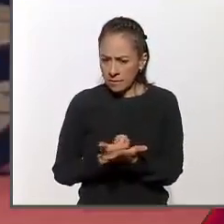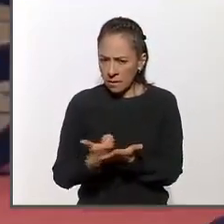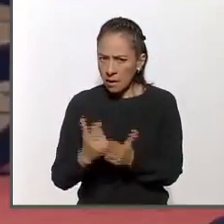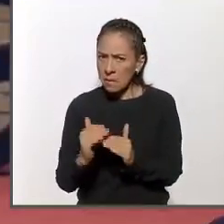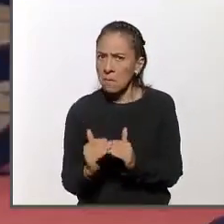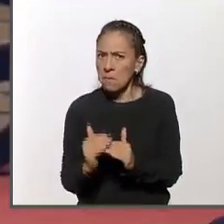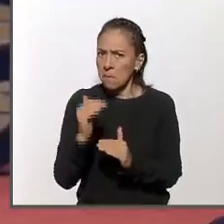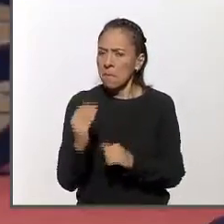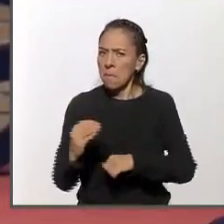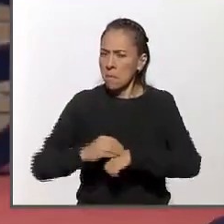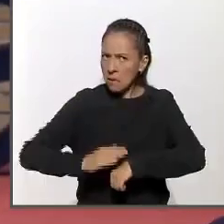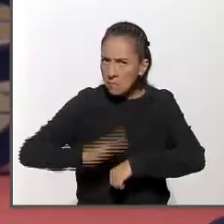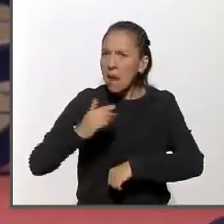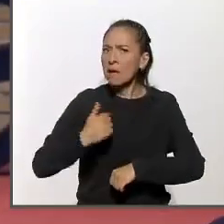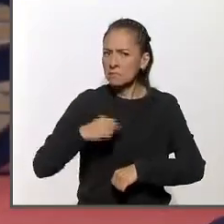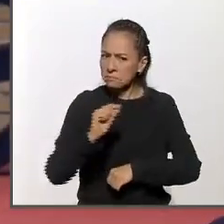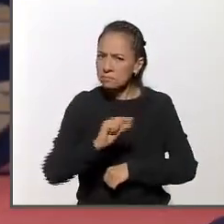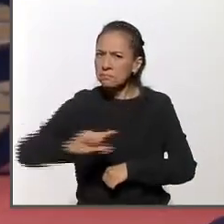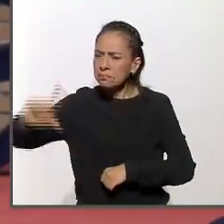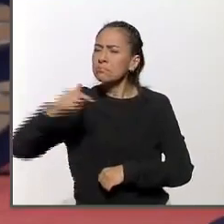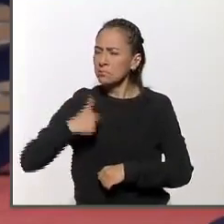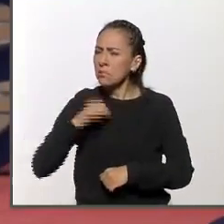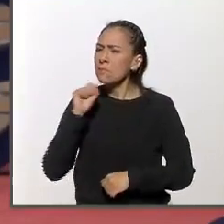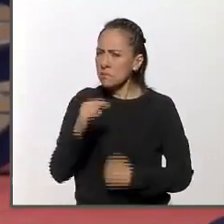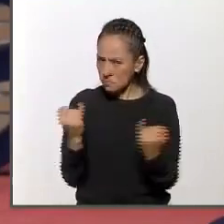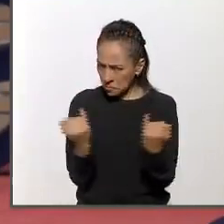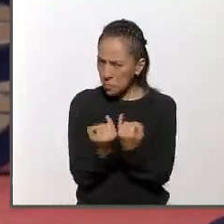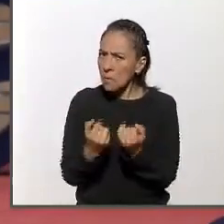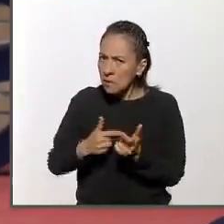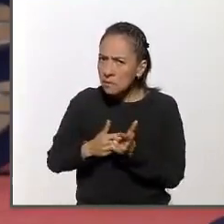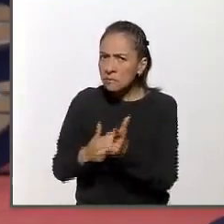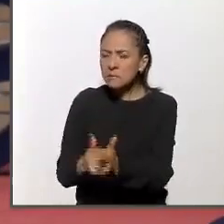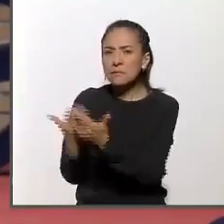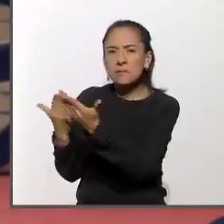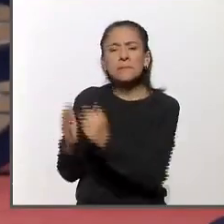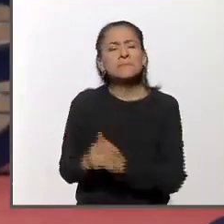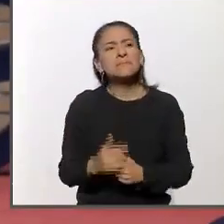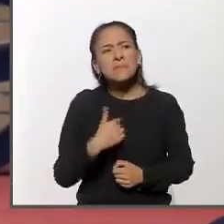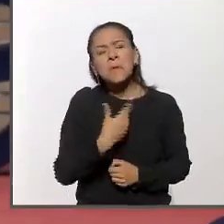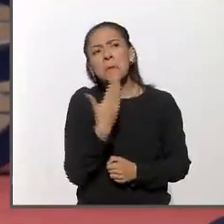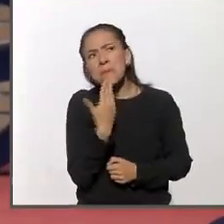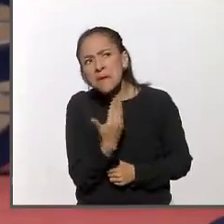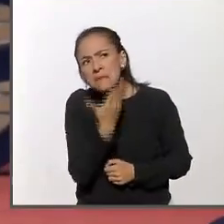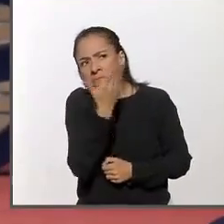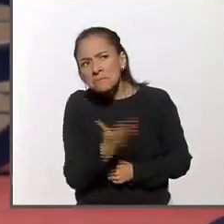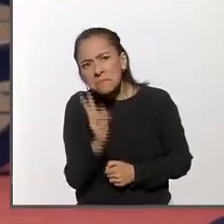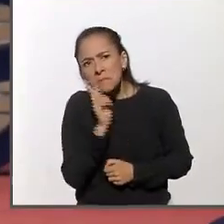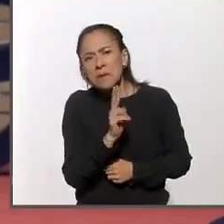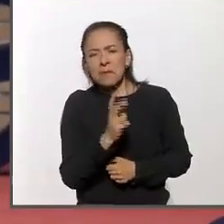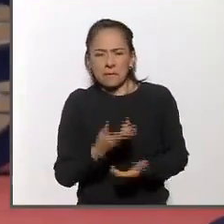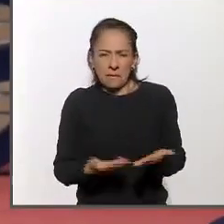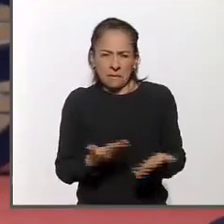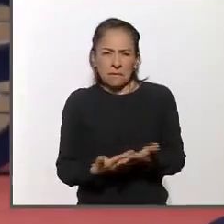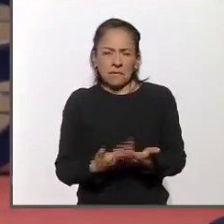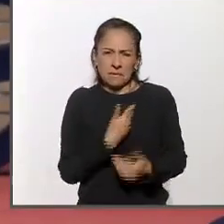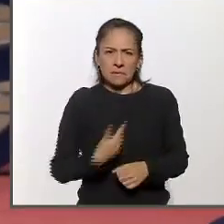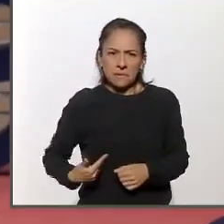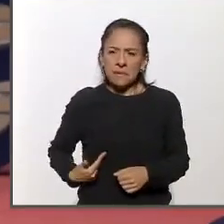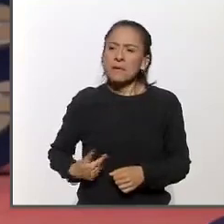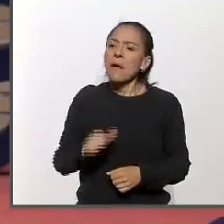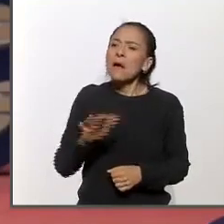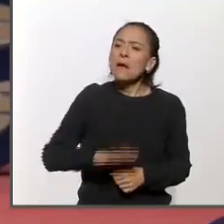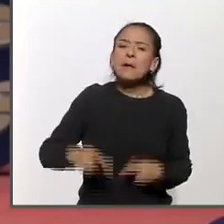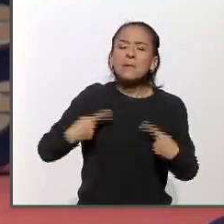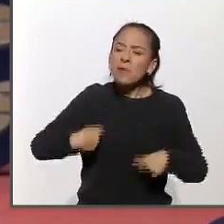¿En qué voy a seguir con lo que ha hecho el presidente? En darle voz a las personas, en dar derechos con programas sociales,